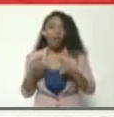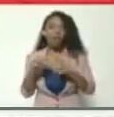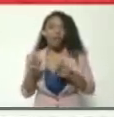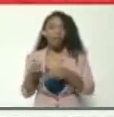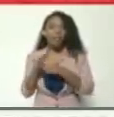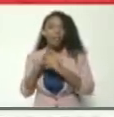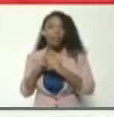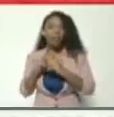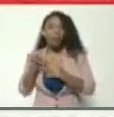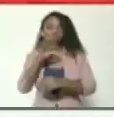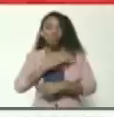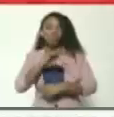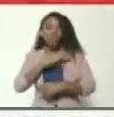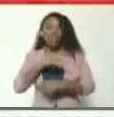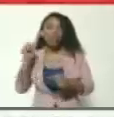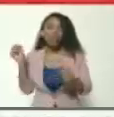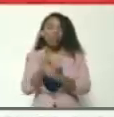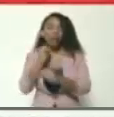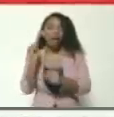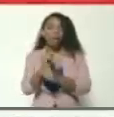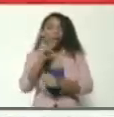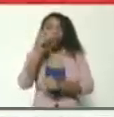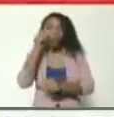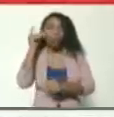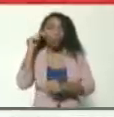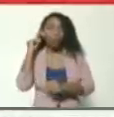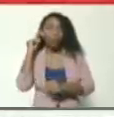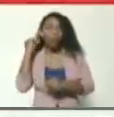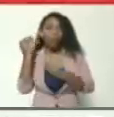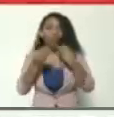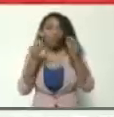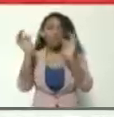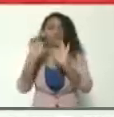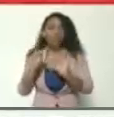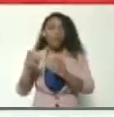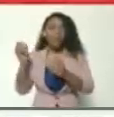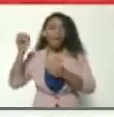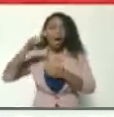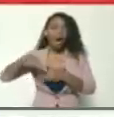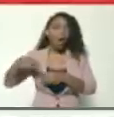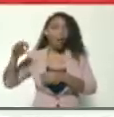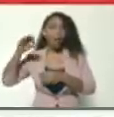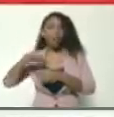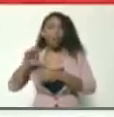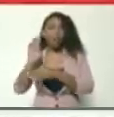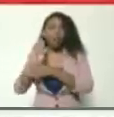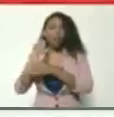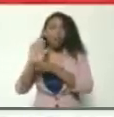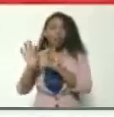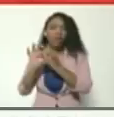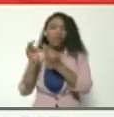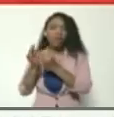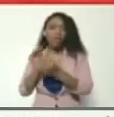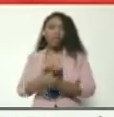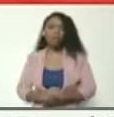prestaciones sociales de los trabajadores y trabajadoras como vía de ahorro, como vía de protección familiar.